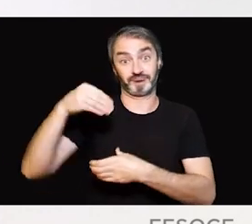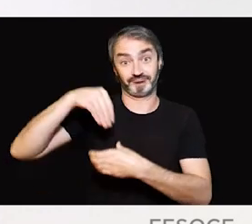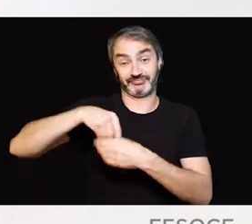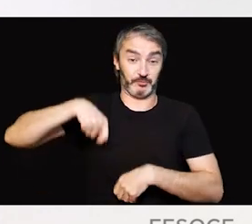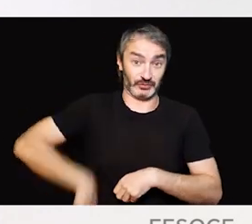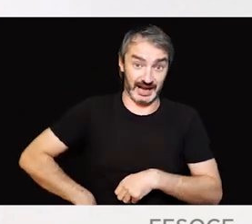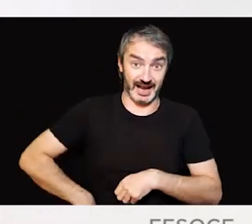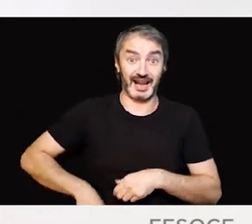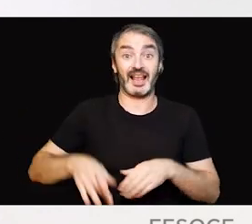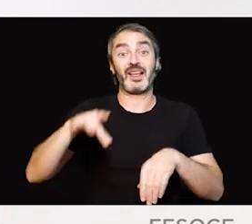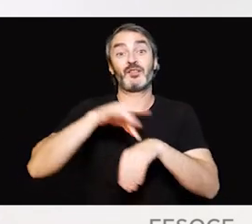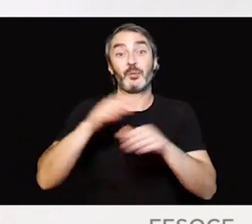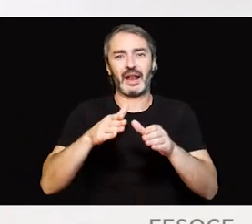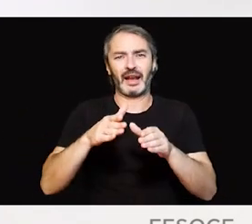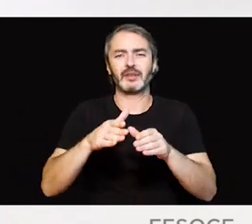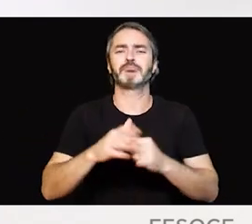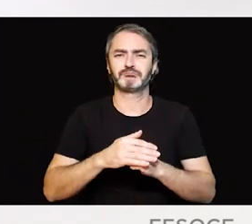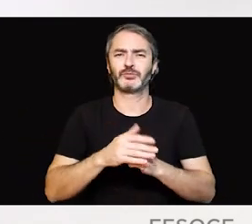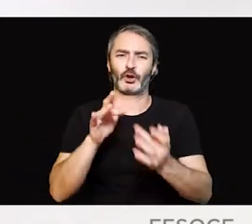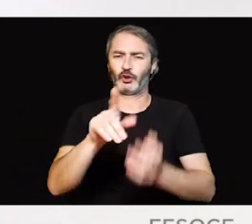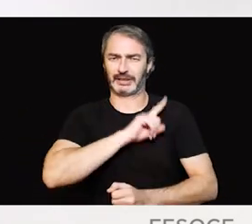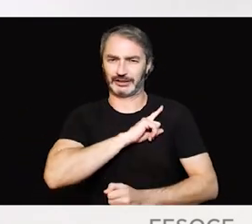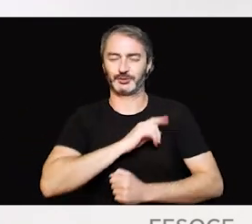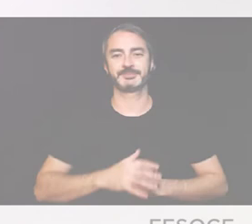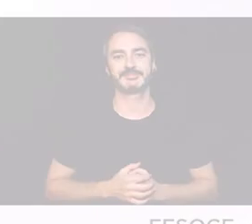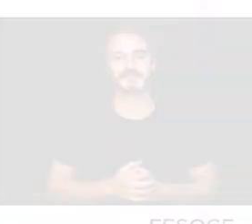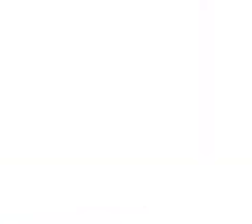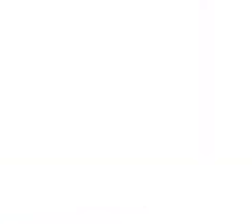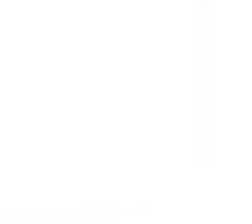las enfermedades minoritarias, no lo pienses. Contáctanos.